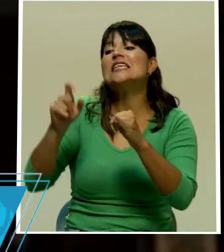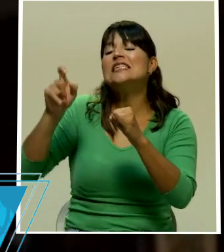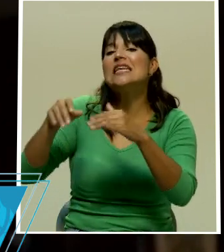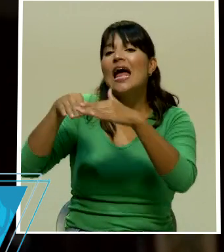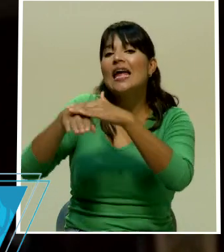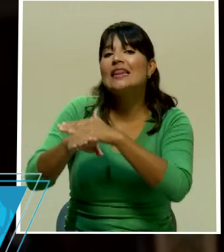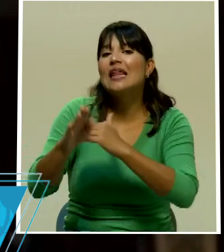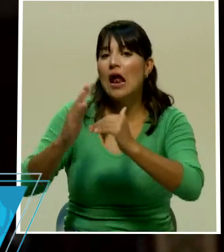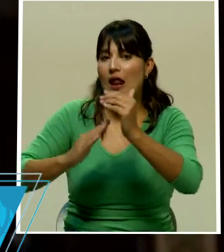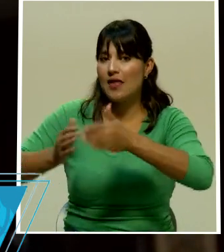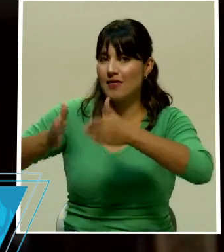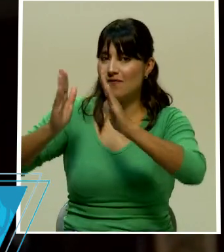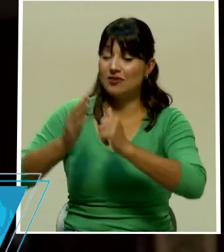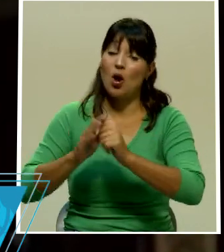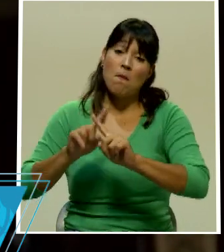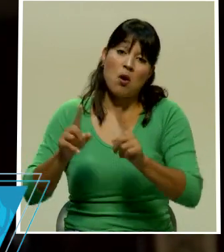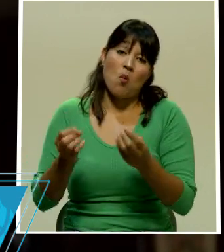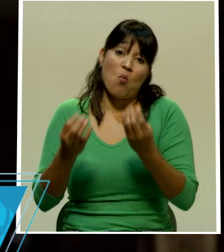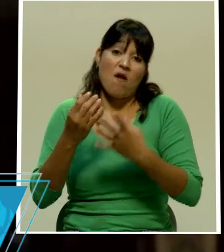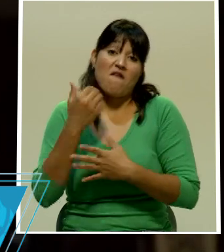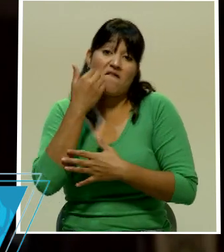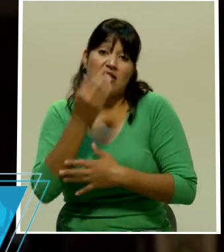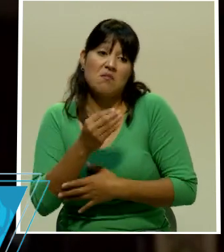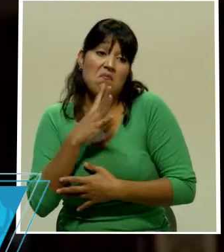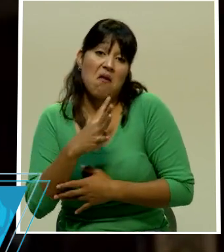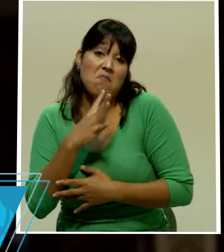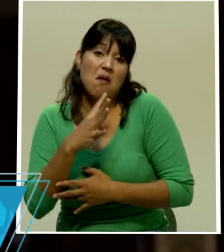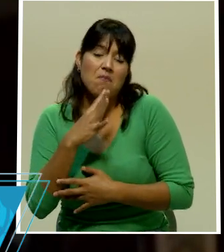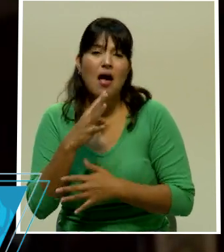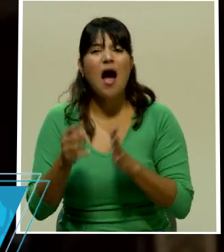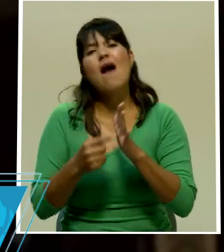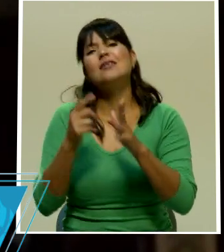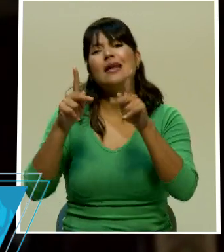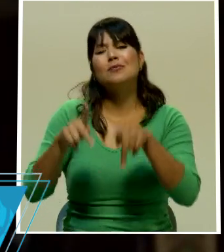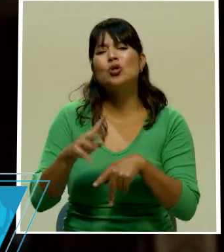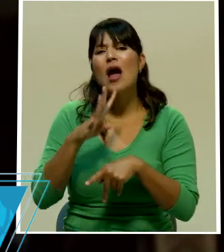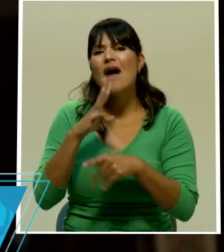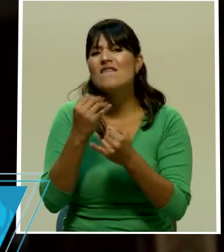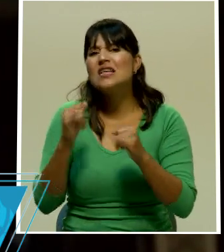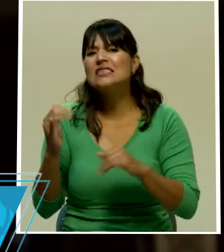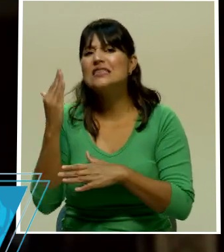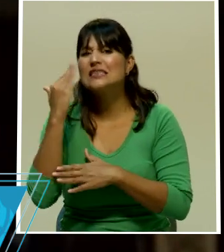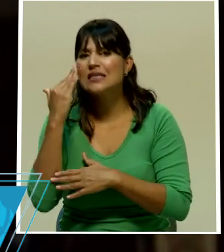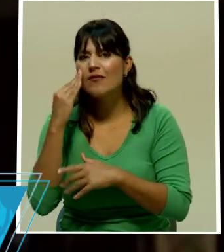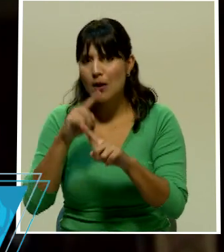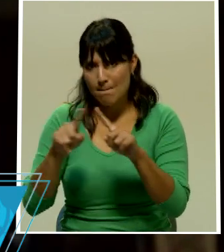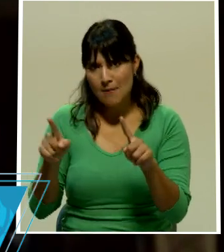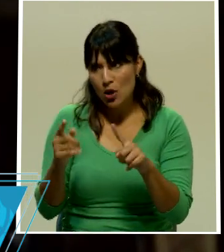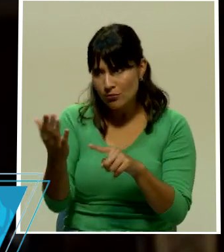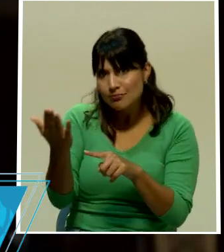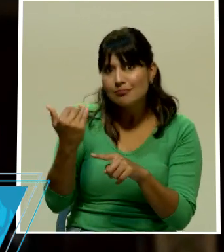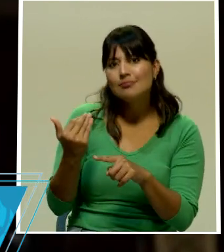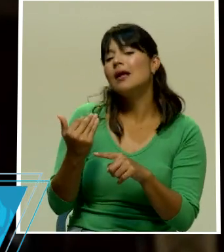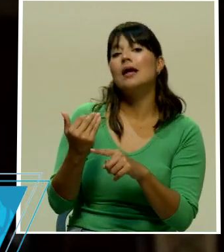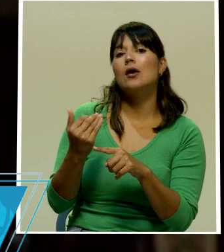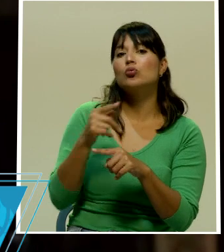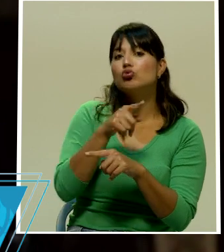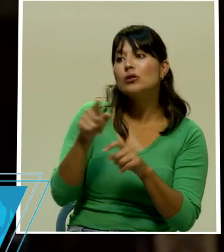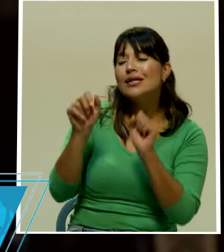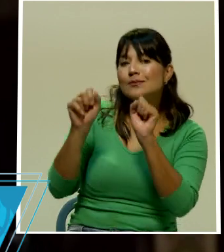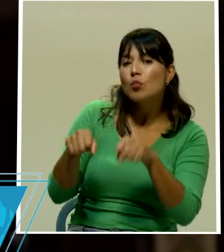sin conocimiento yo los invito a que se acerquen y vean los espacios que tiene el edificio abierto